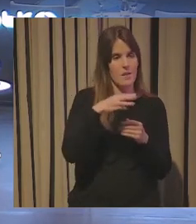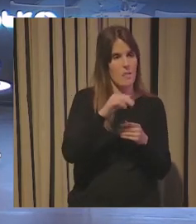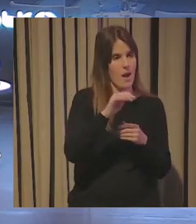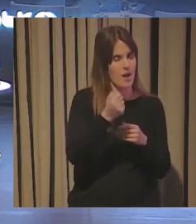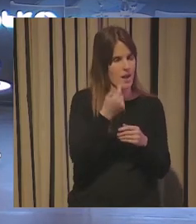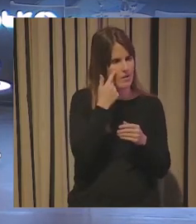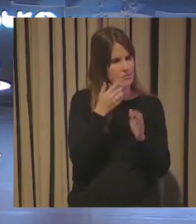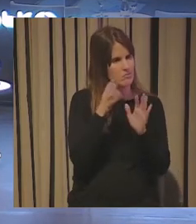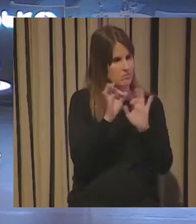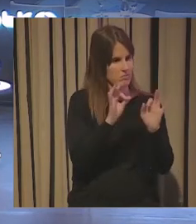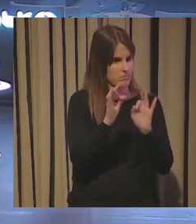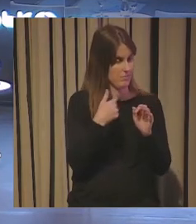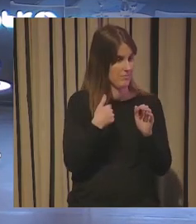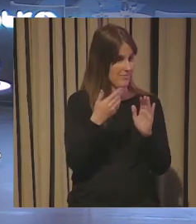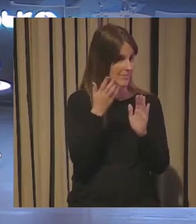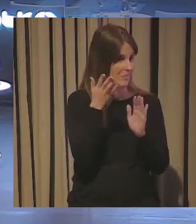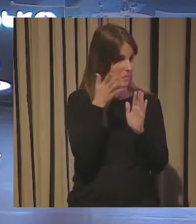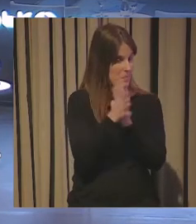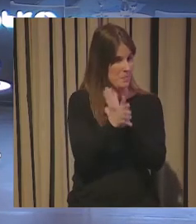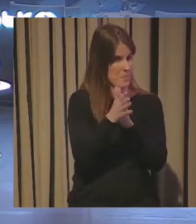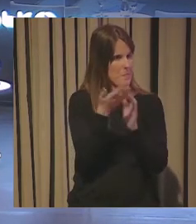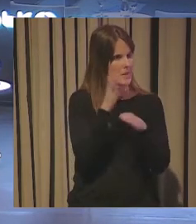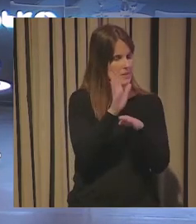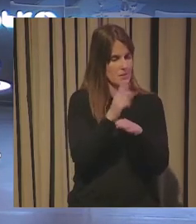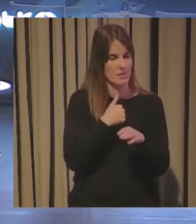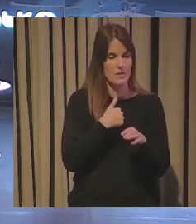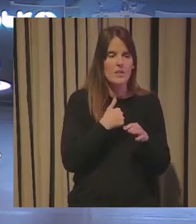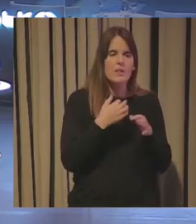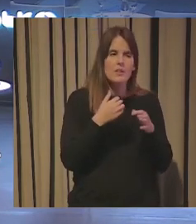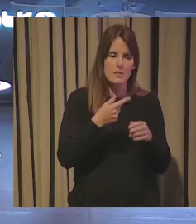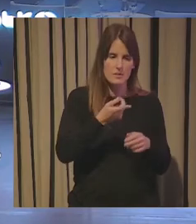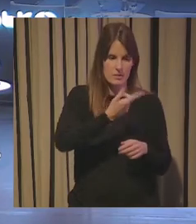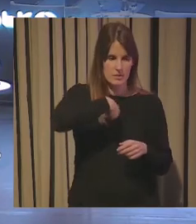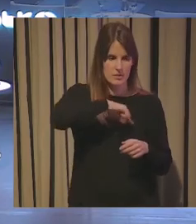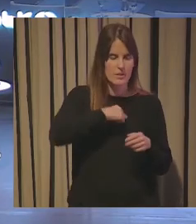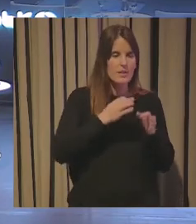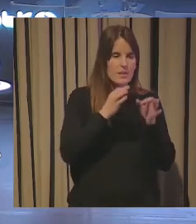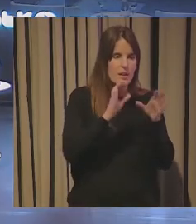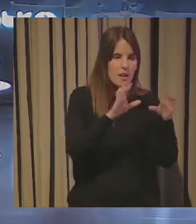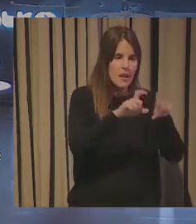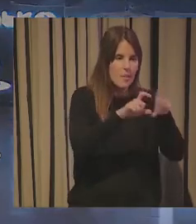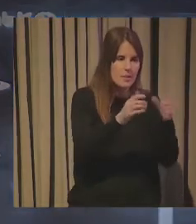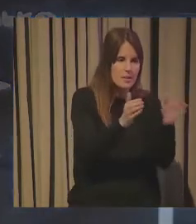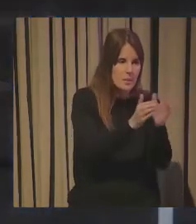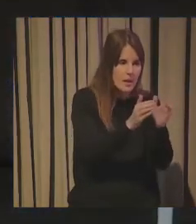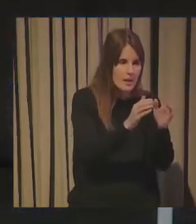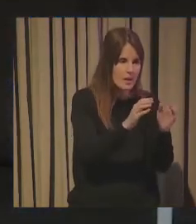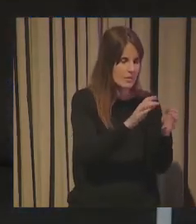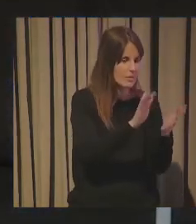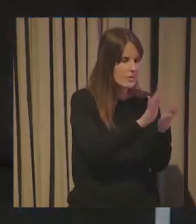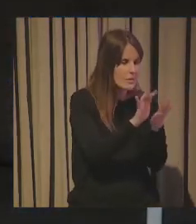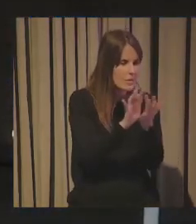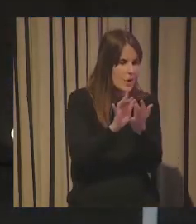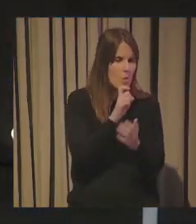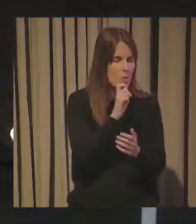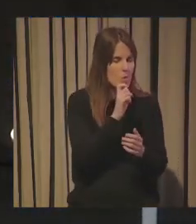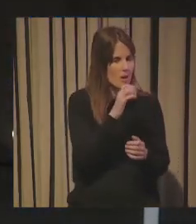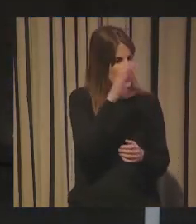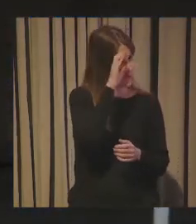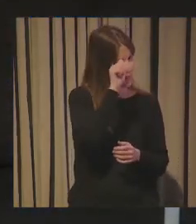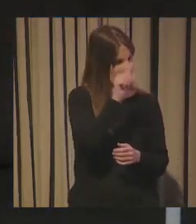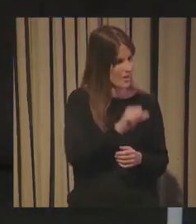avanzaba en mi presentación, trabajamos con las pymes. ¿Cómo lo hacemos? Escuchándoles. Y aunque esto parezca que es algo